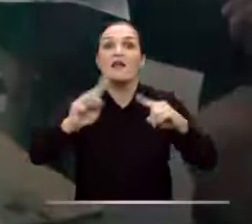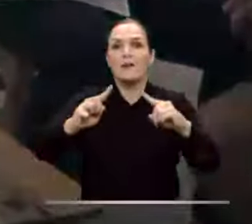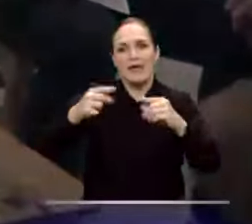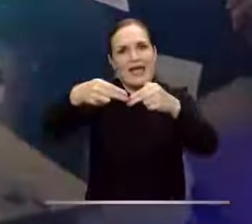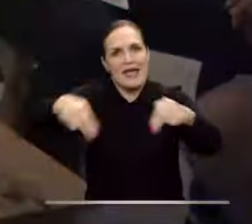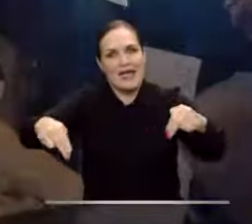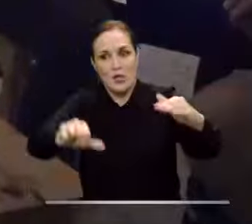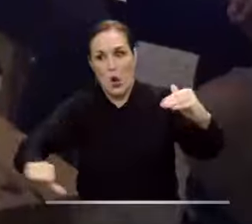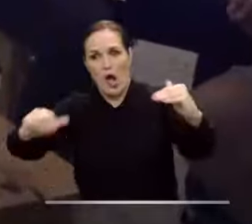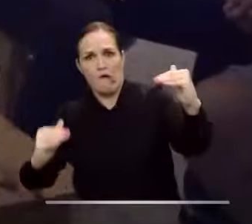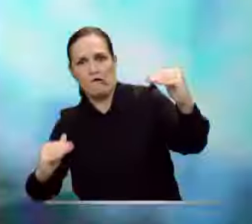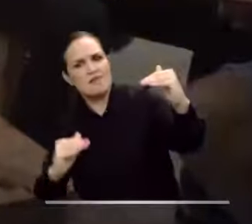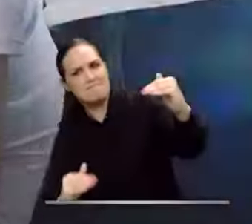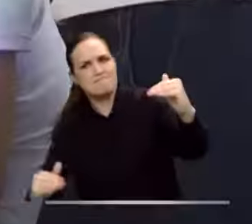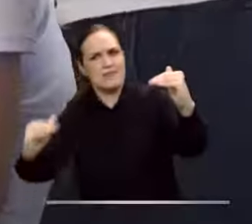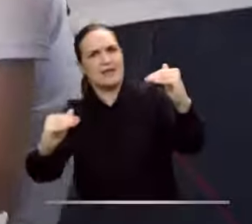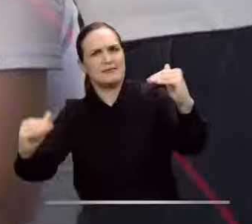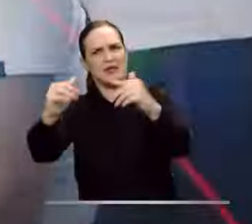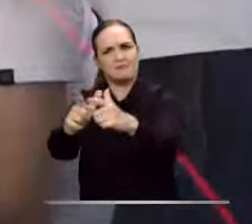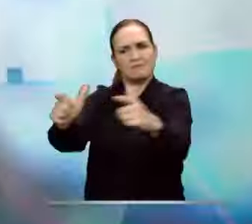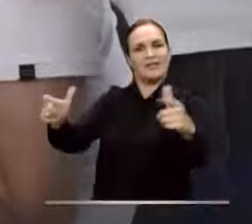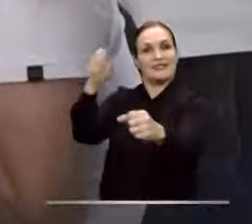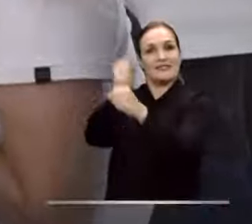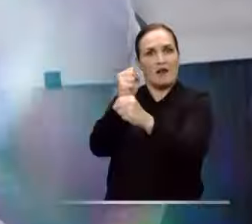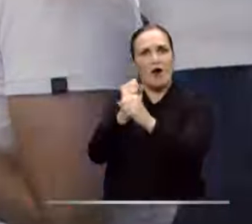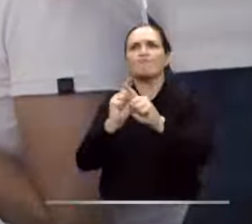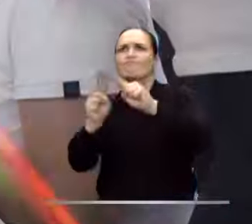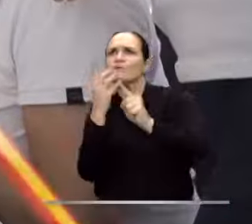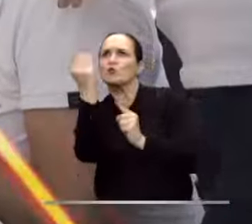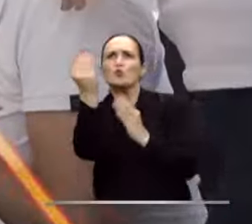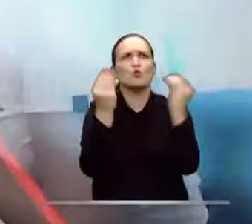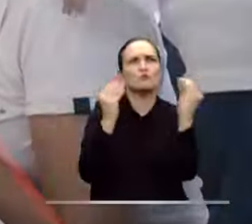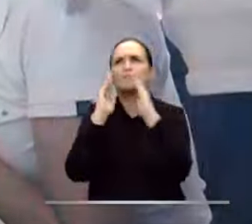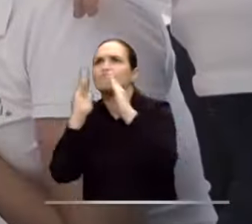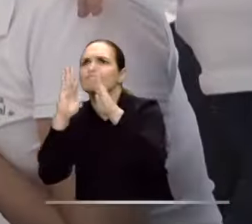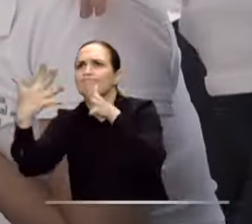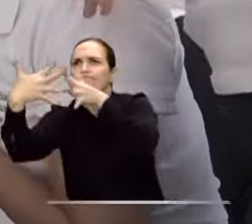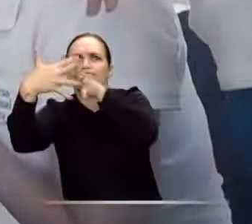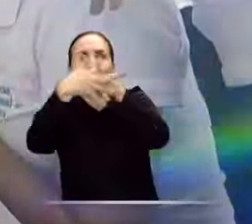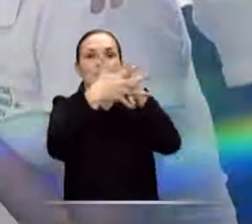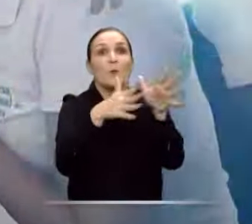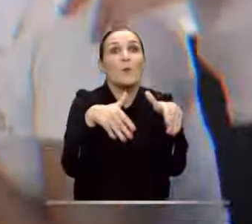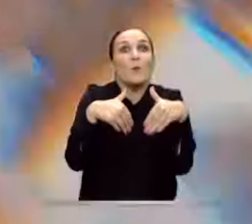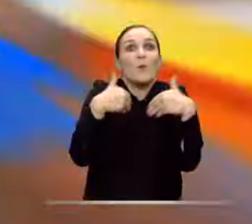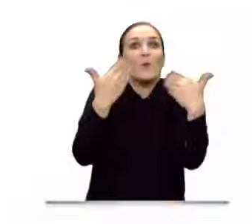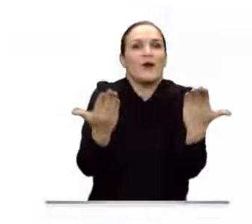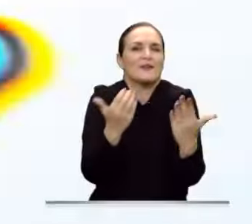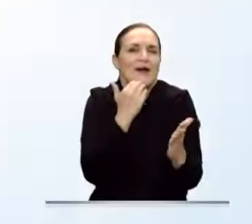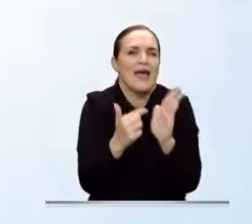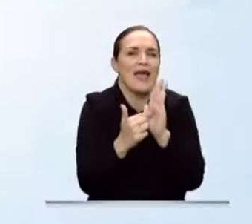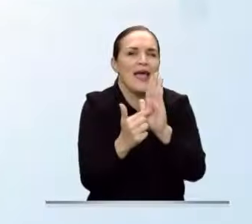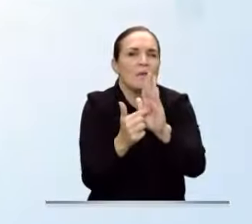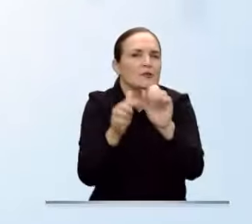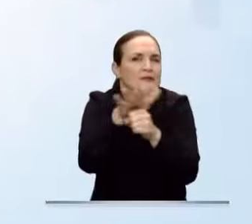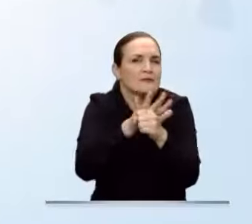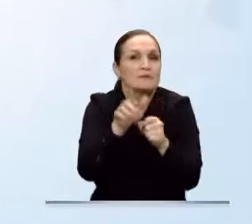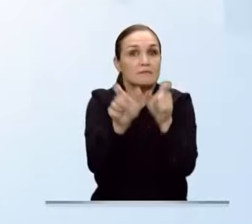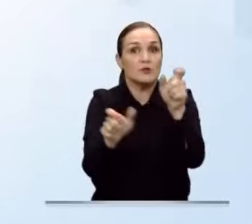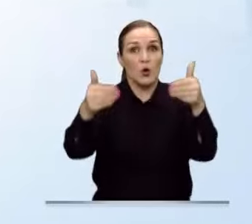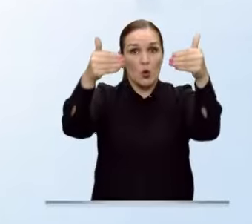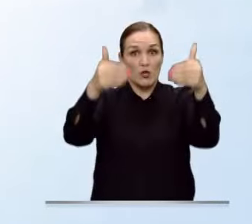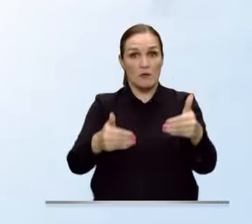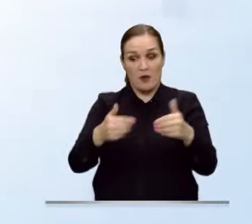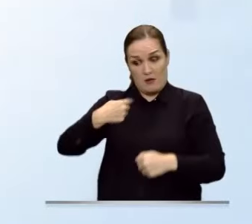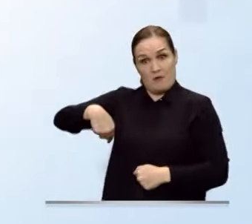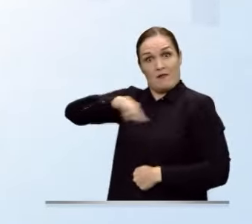Se lucha por la paridad de género y desde varios frentes se sigue trabajando con muchos más grupos poblacionales. Es por esta razón que en el caso